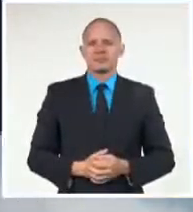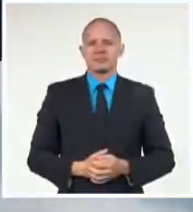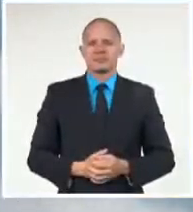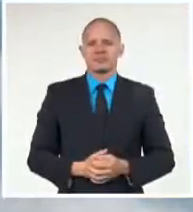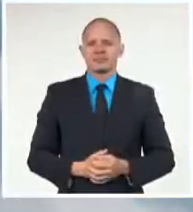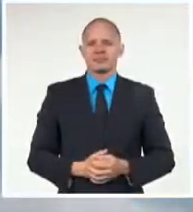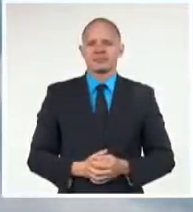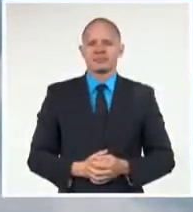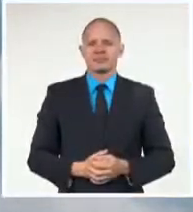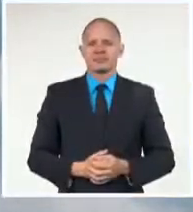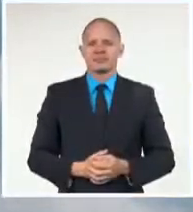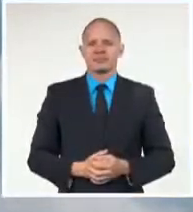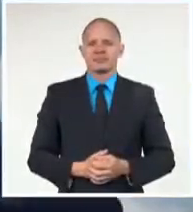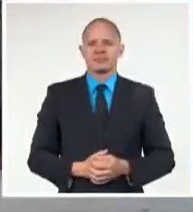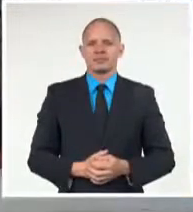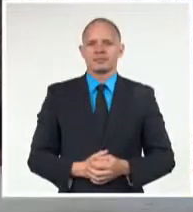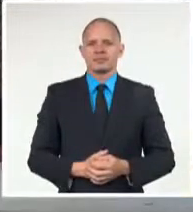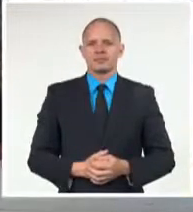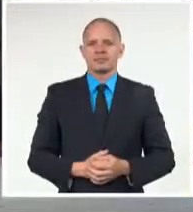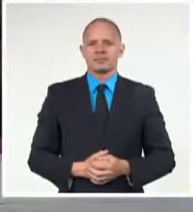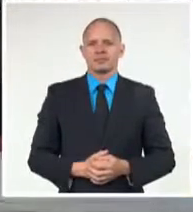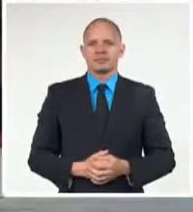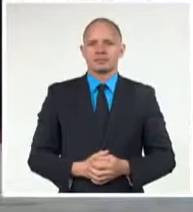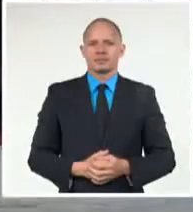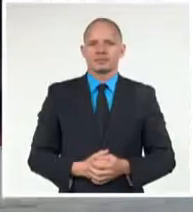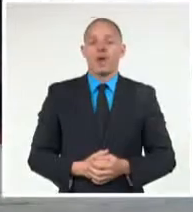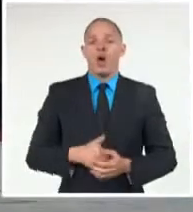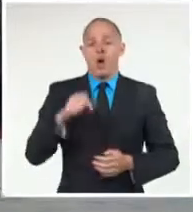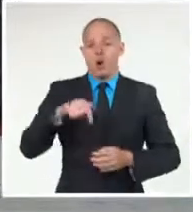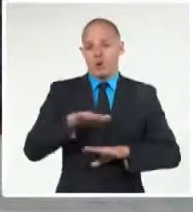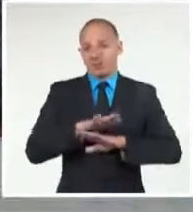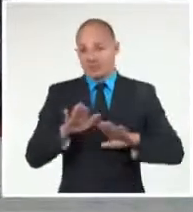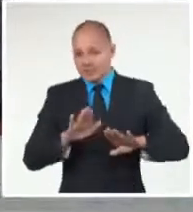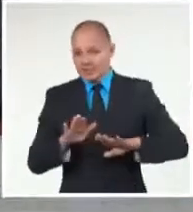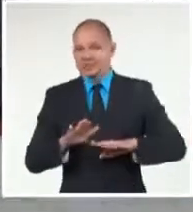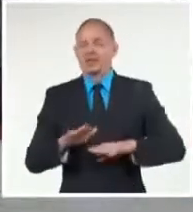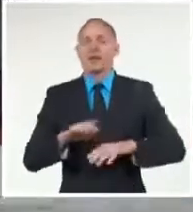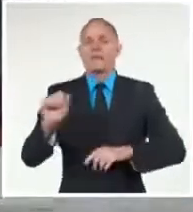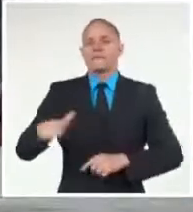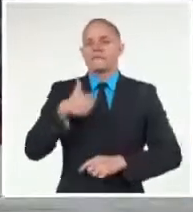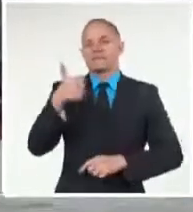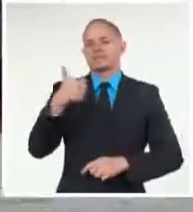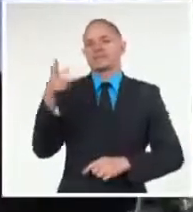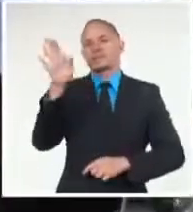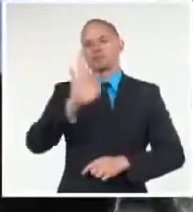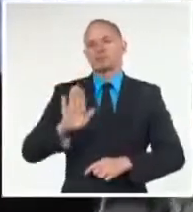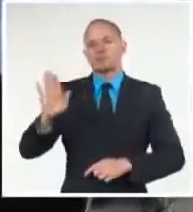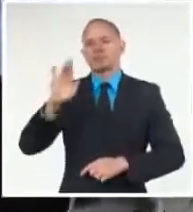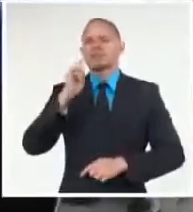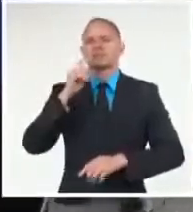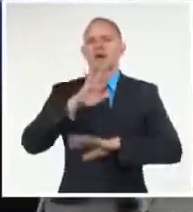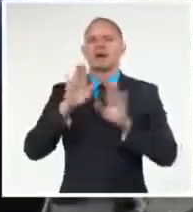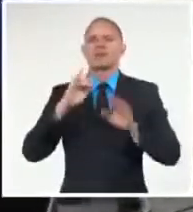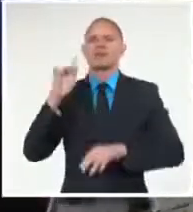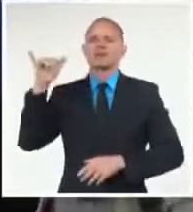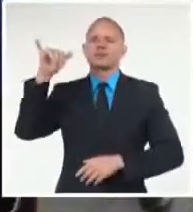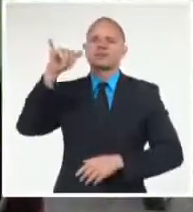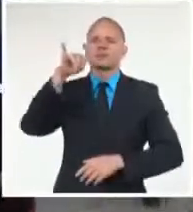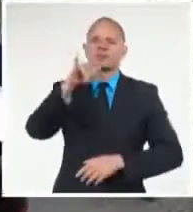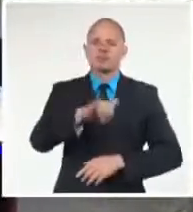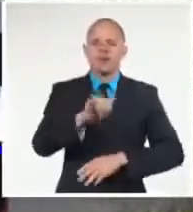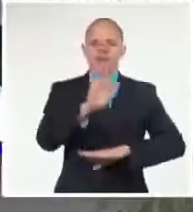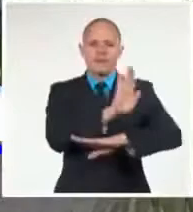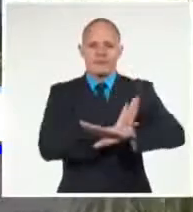Barbados recibió este lunes en visita oficial al presidente de la República de Cuba, Miguel Díaz-Canel Bermúdez, en un ambiente de amistad y